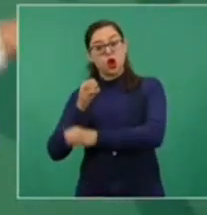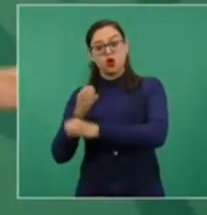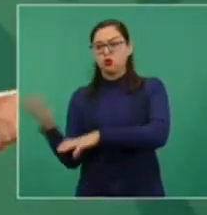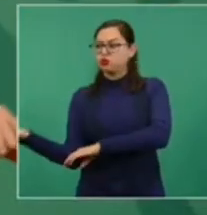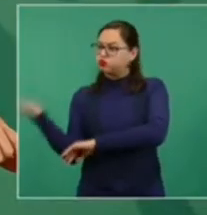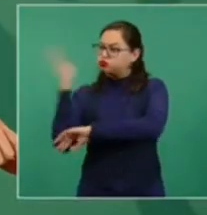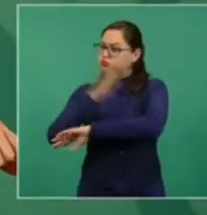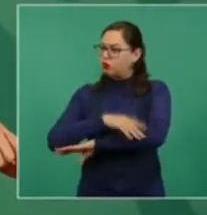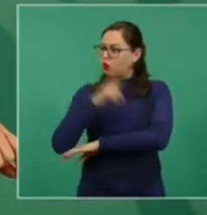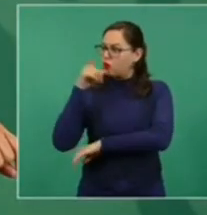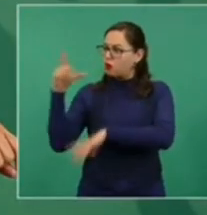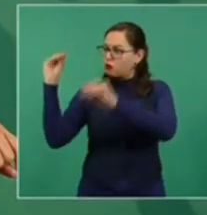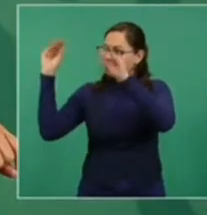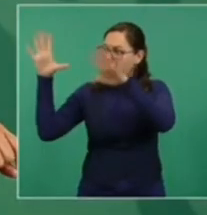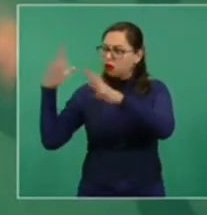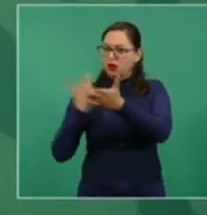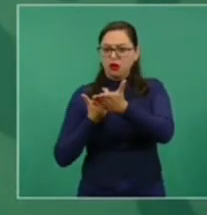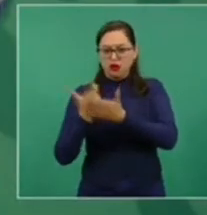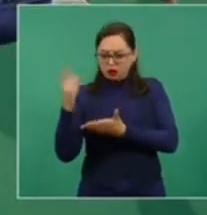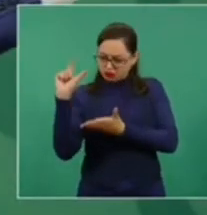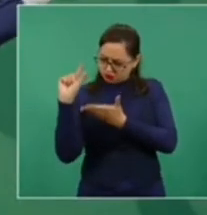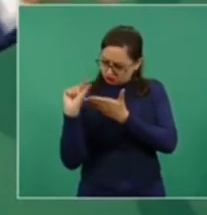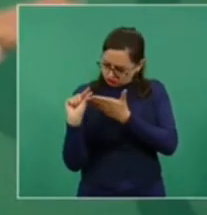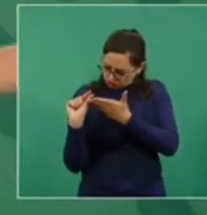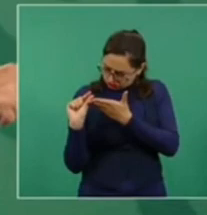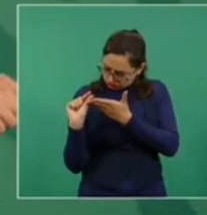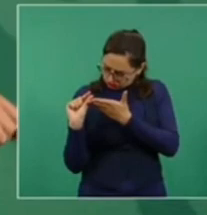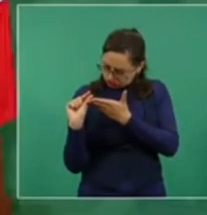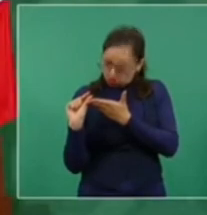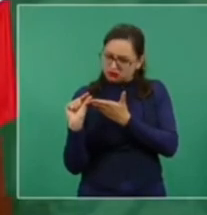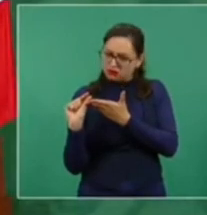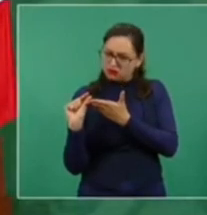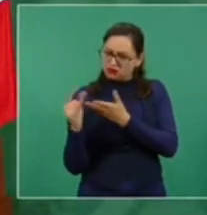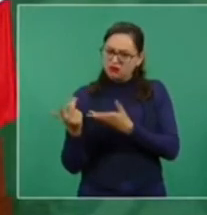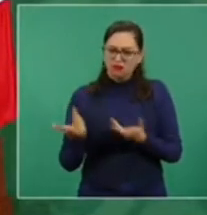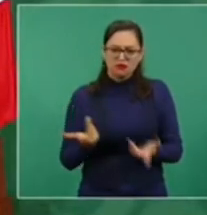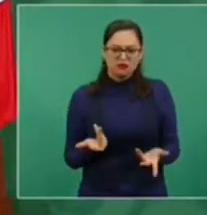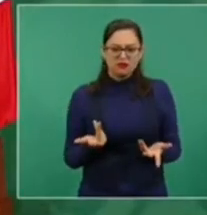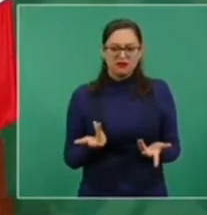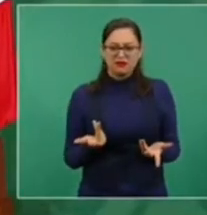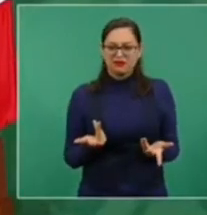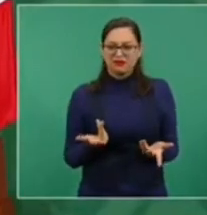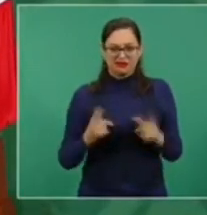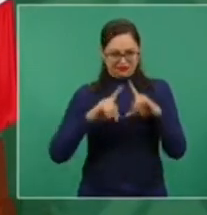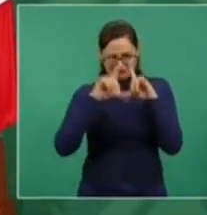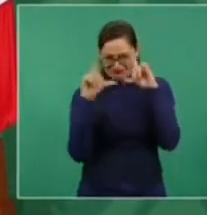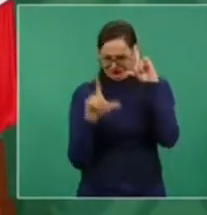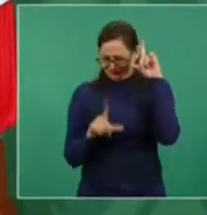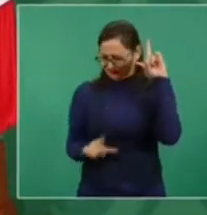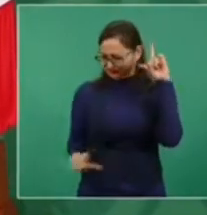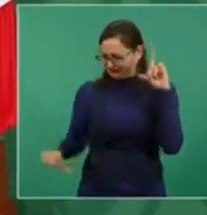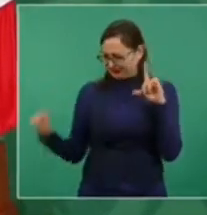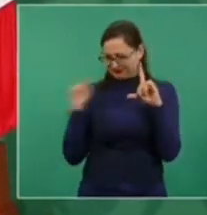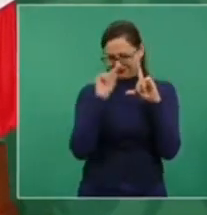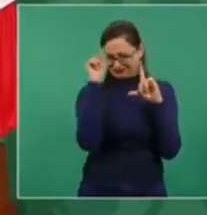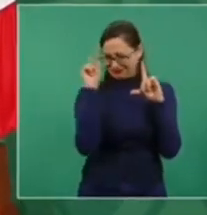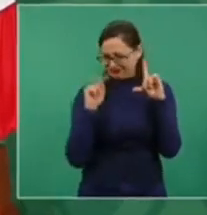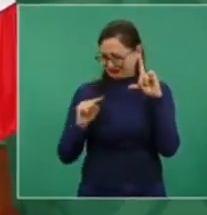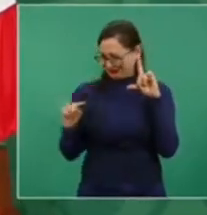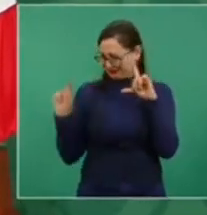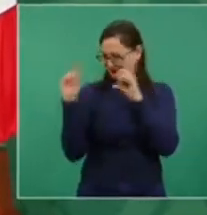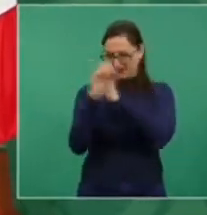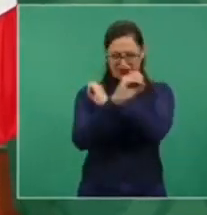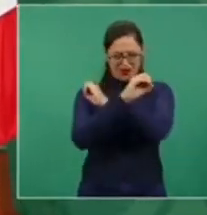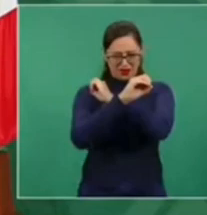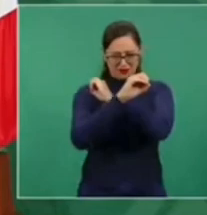Oxxo, que son miles en todo el país de una gran empresa.